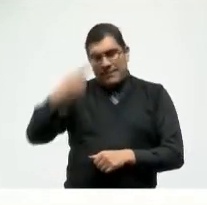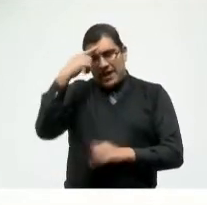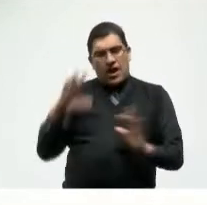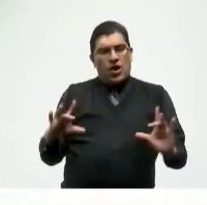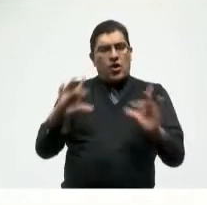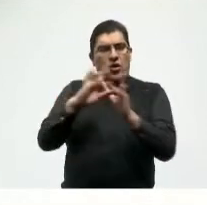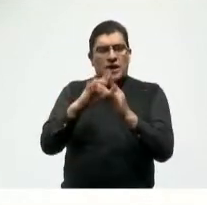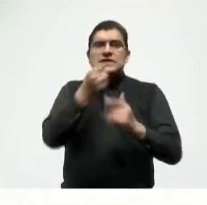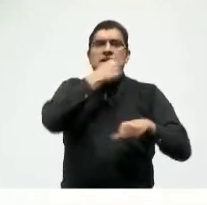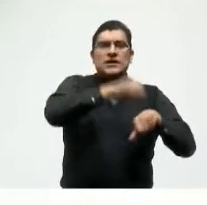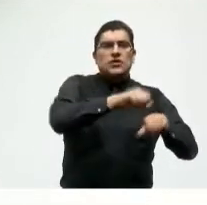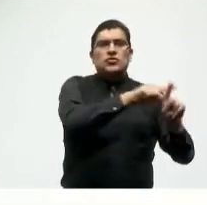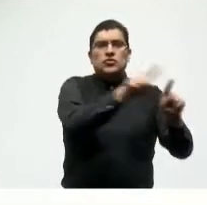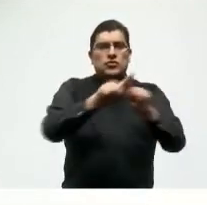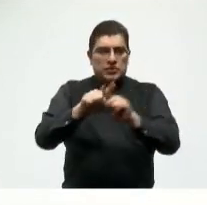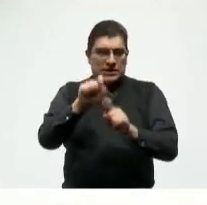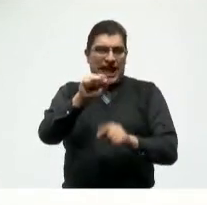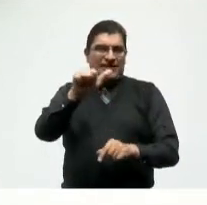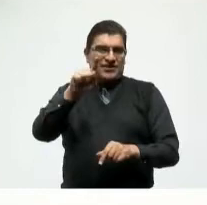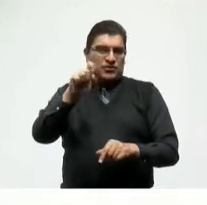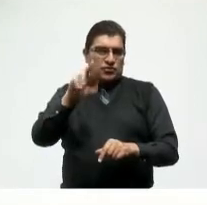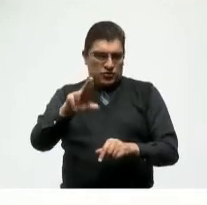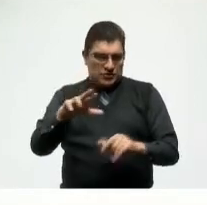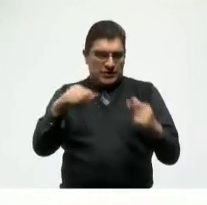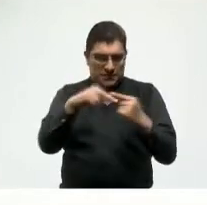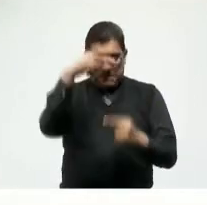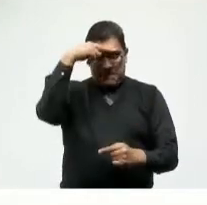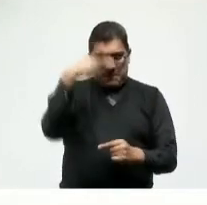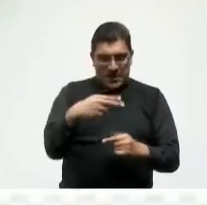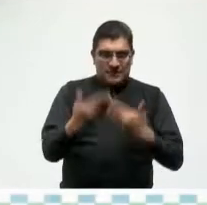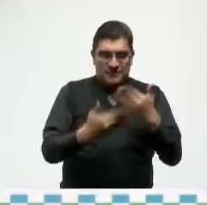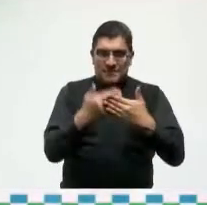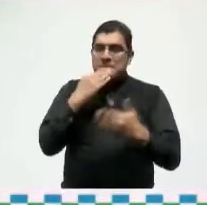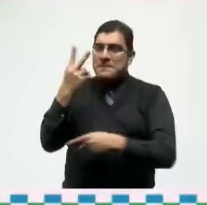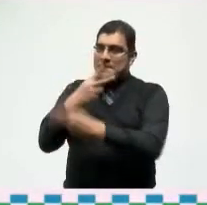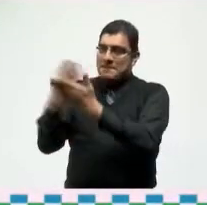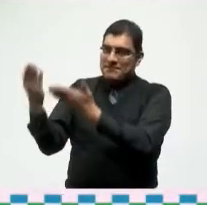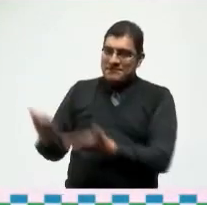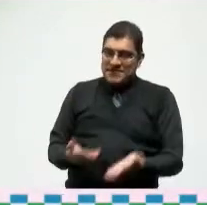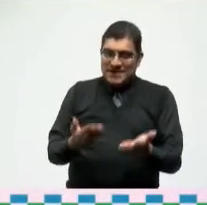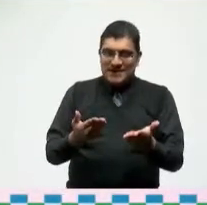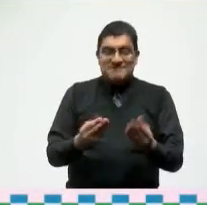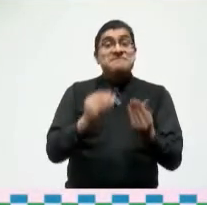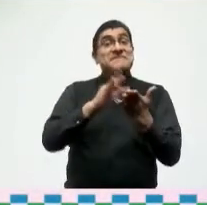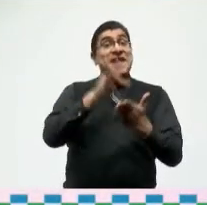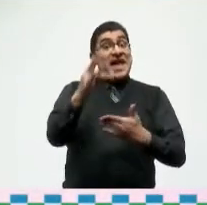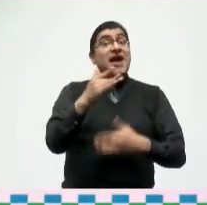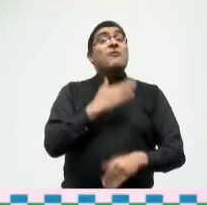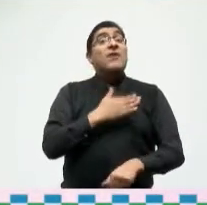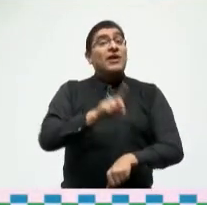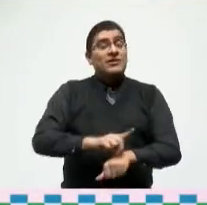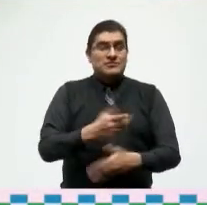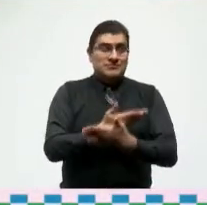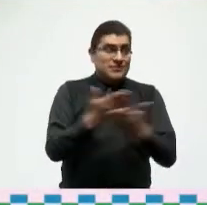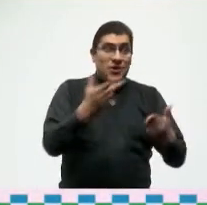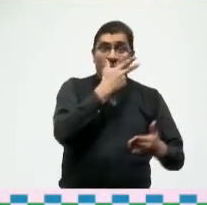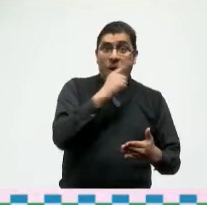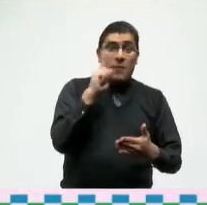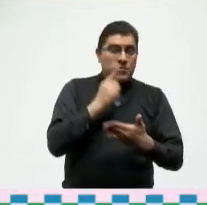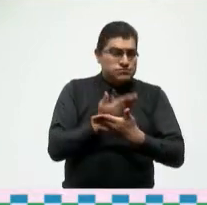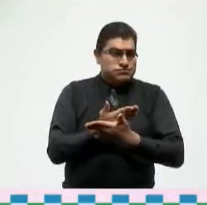de secretarios de turismo de México ACETUR bienvenido muchas gracias muy buenos días a todos y a todas